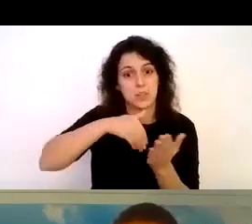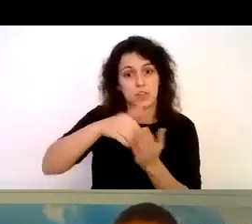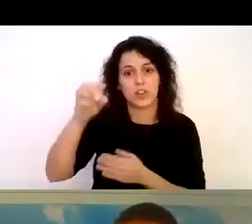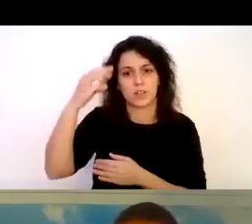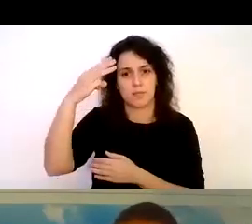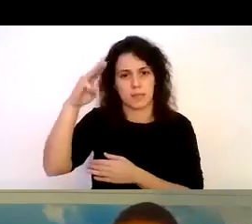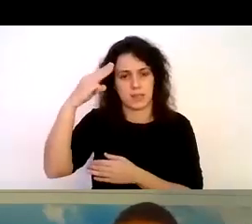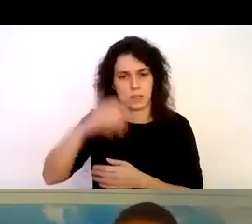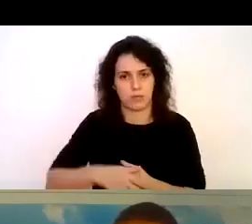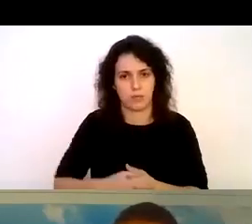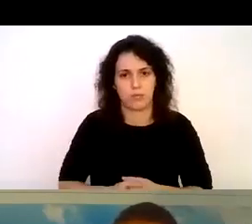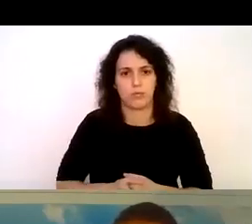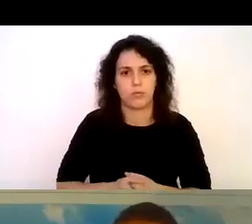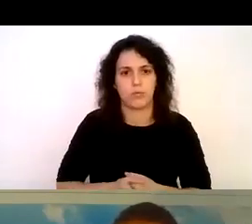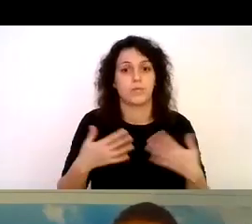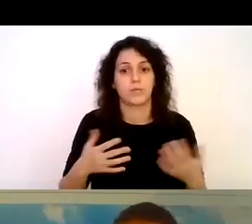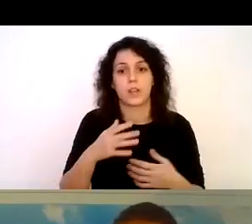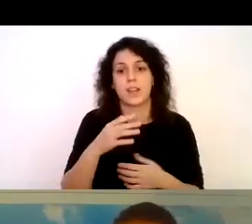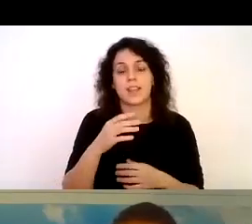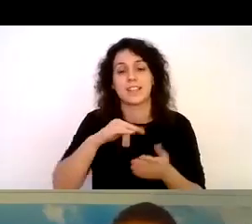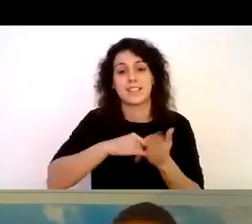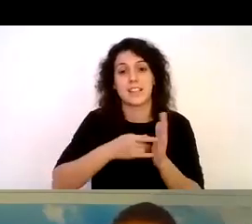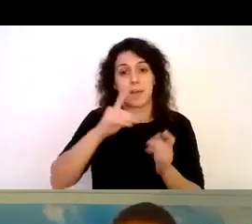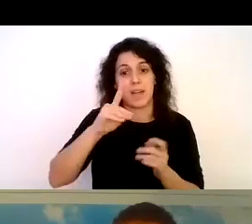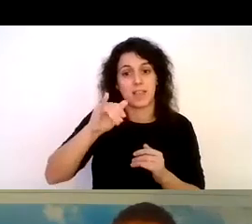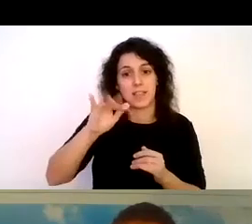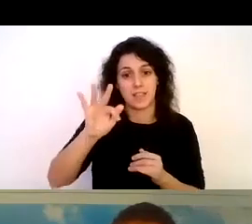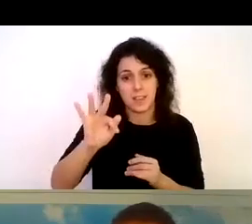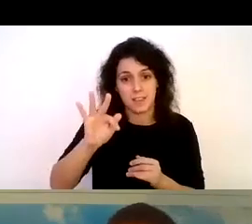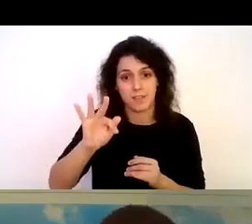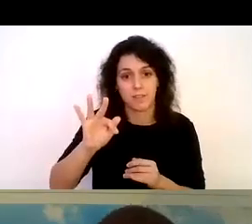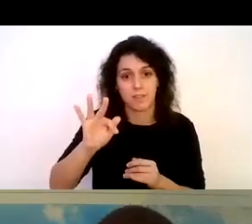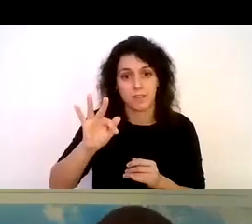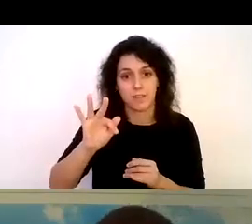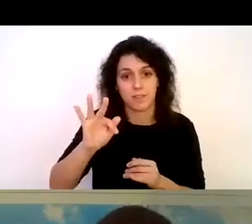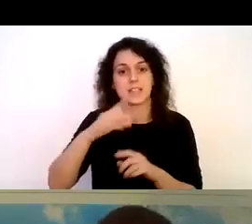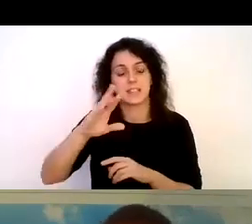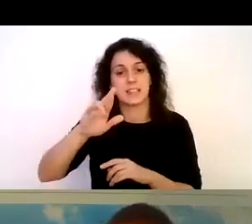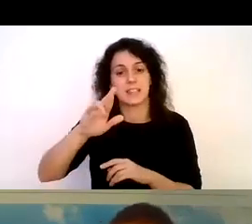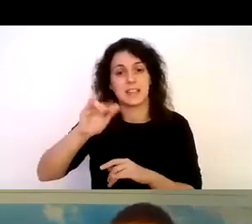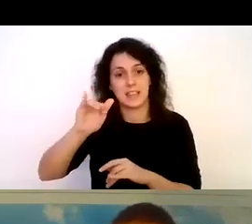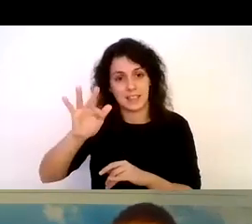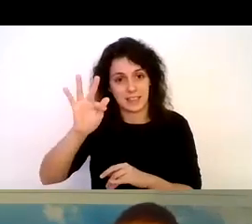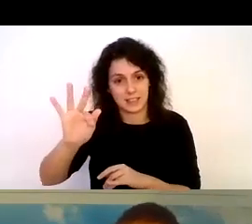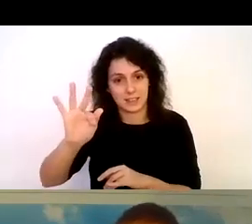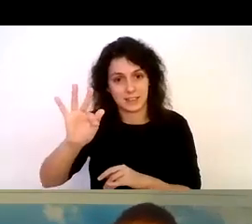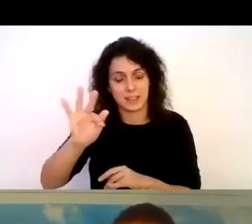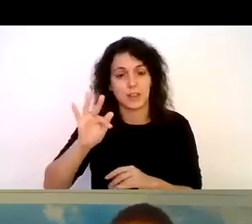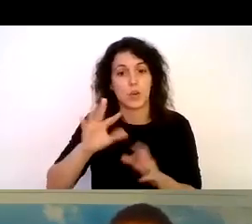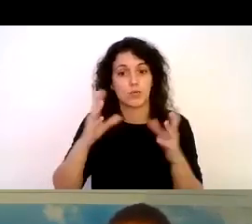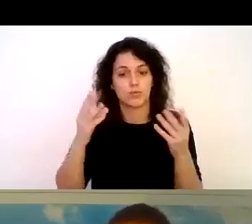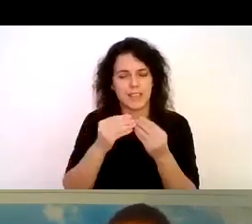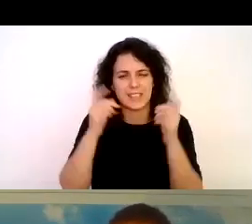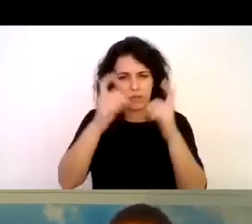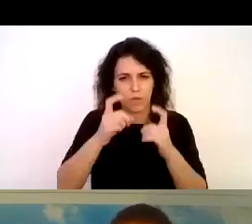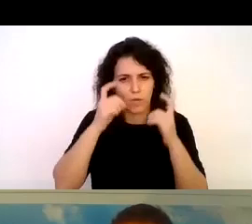mexicanos por ellos el sistema DIF en Baja California Sur y el CRIF Baja California Sur sumaron esfuerzos y